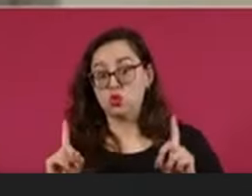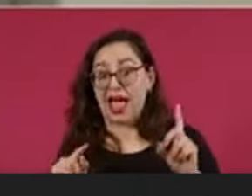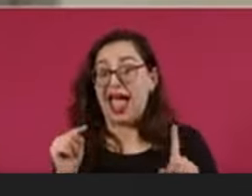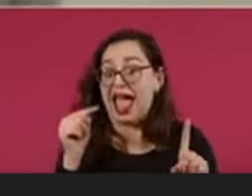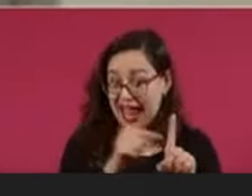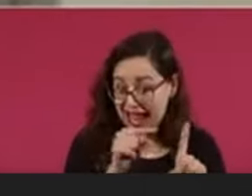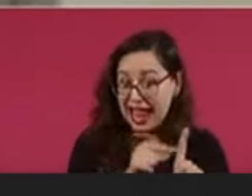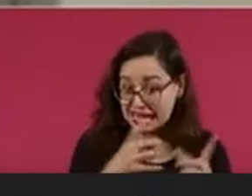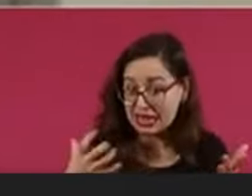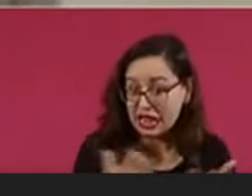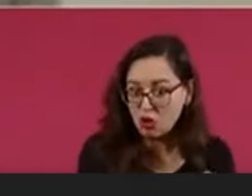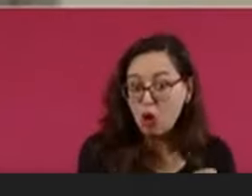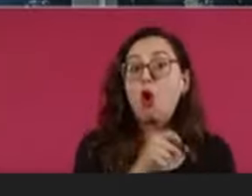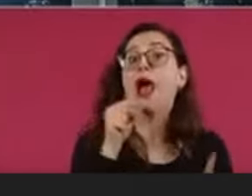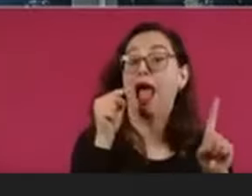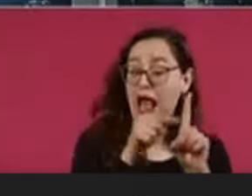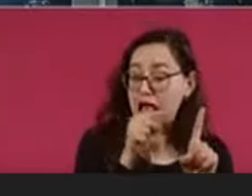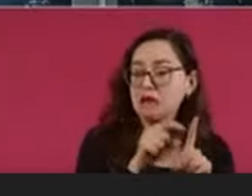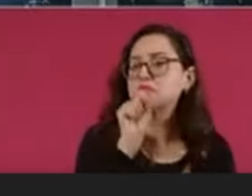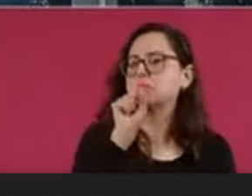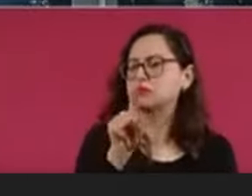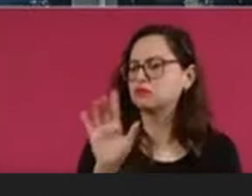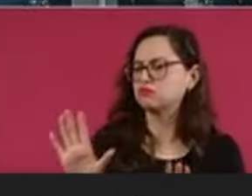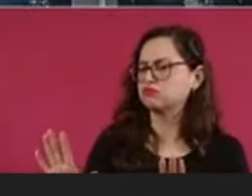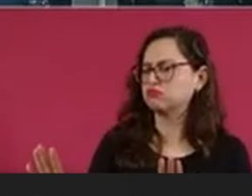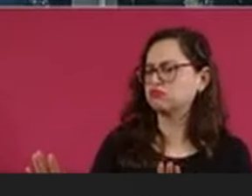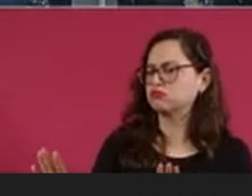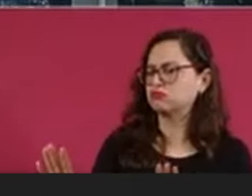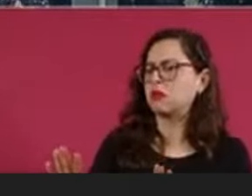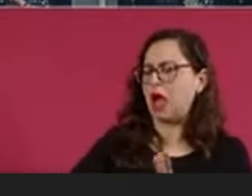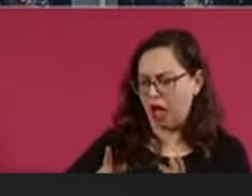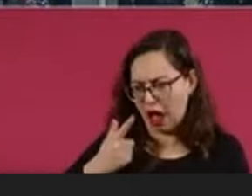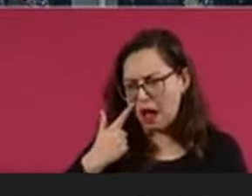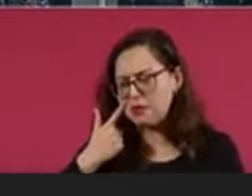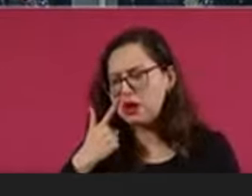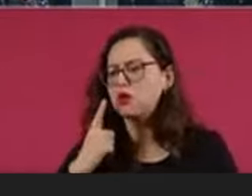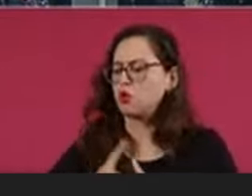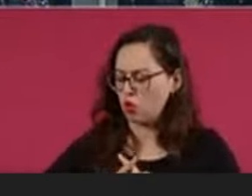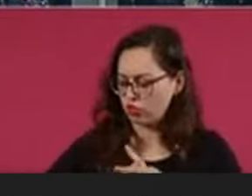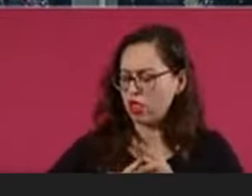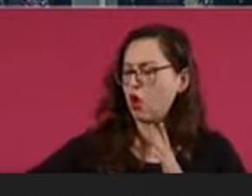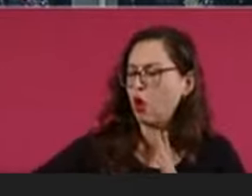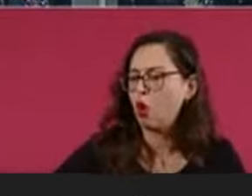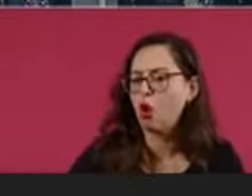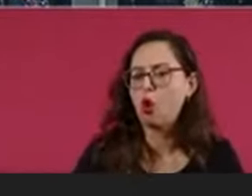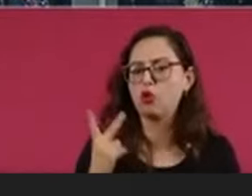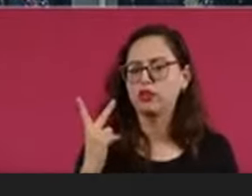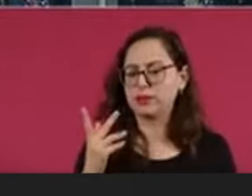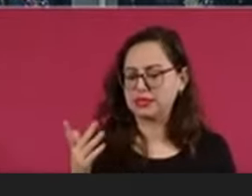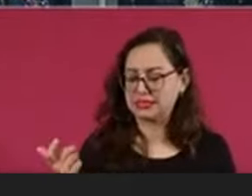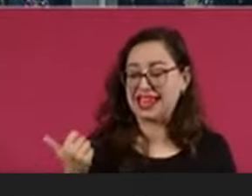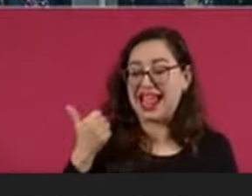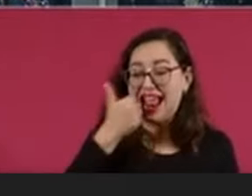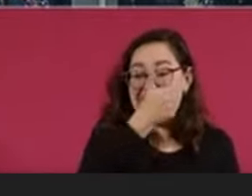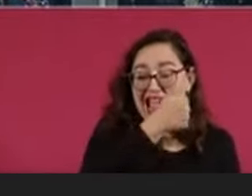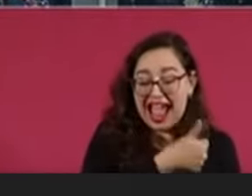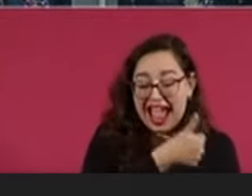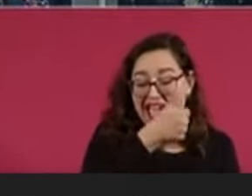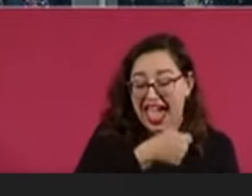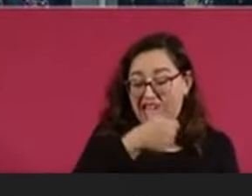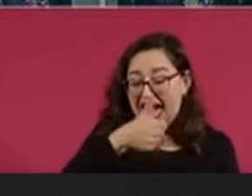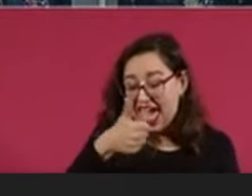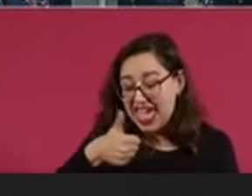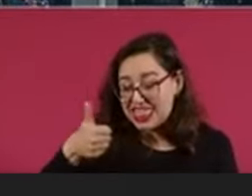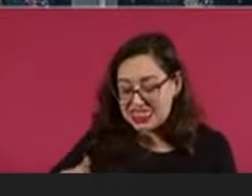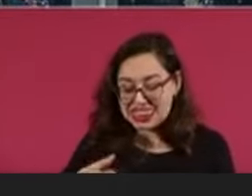todas las denuncias de sus adversarios y que se contaran manualmente todas